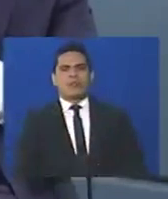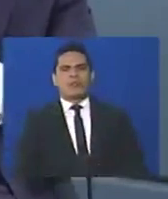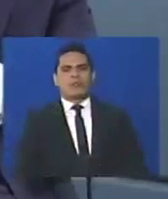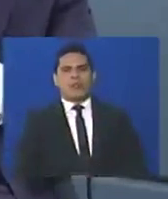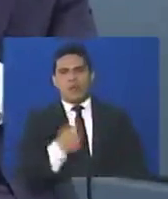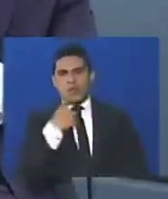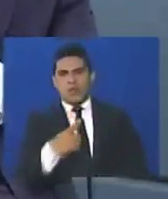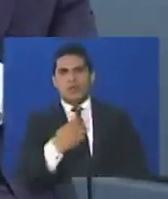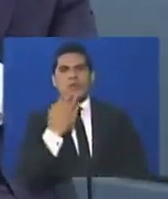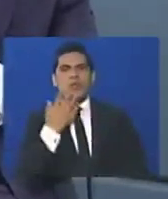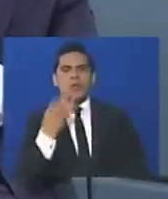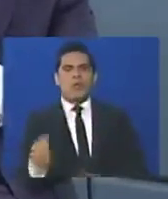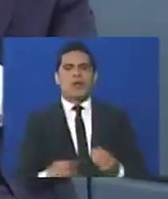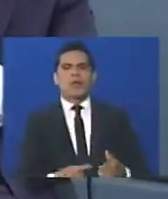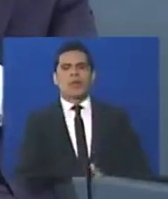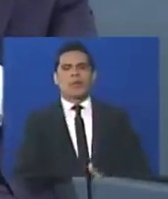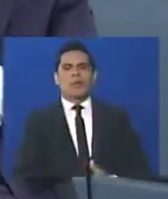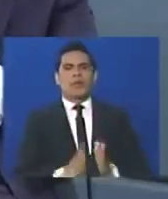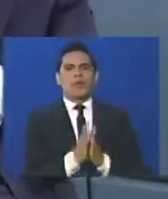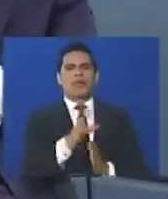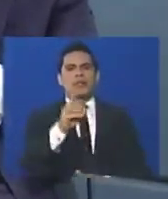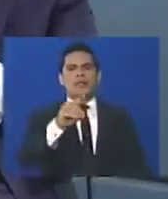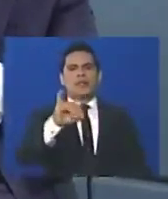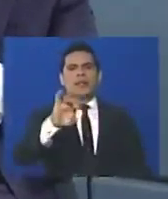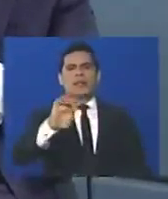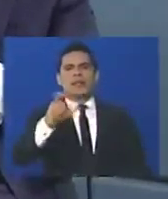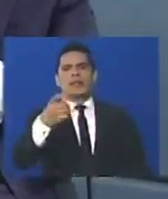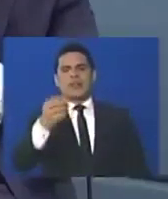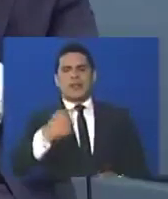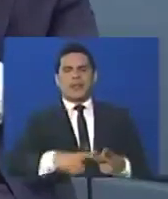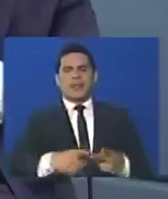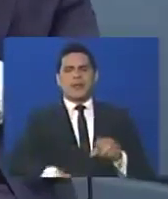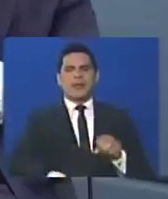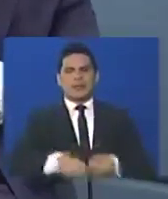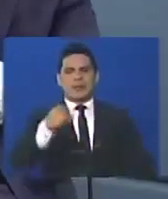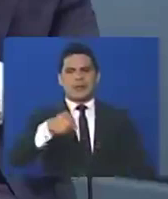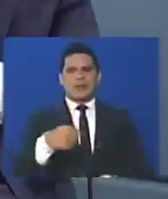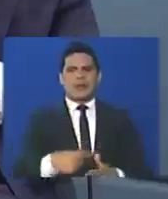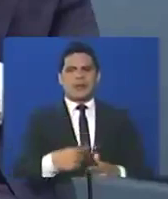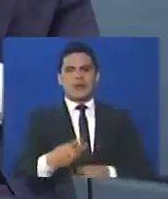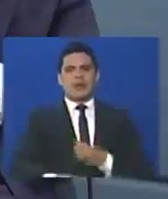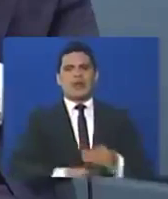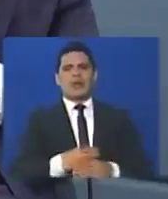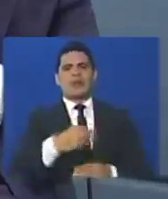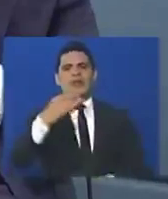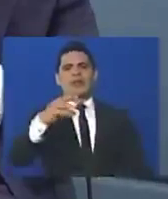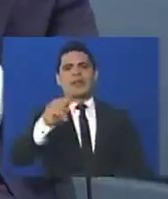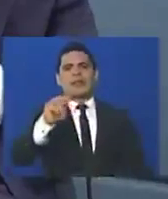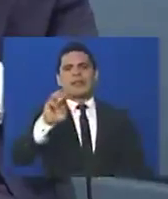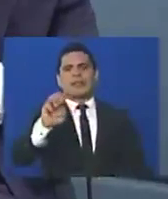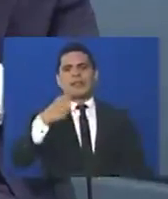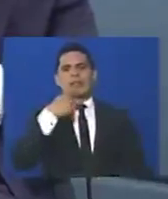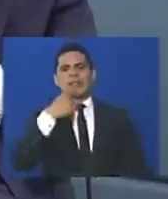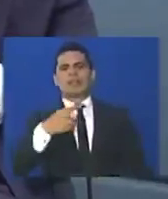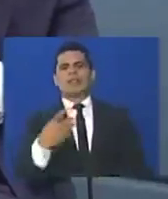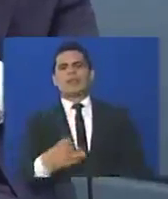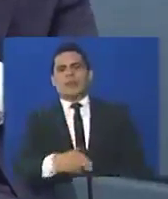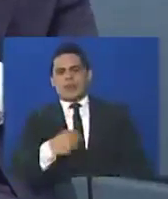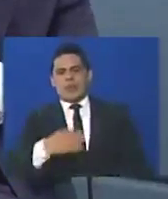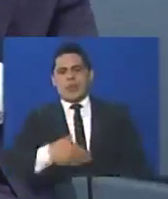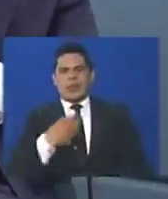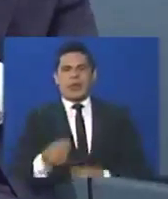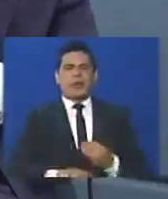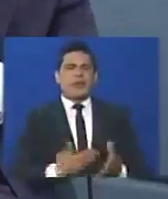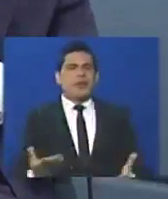anularon, ellos anularon las elecciones en San Diego y anularon las elecciones en San Cristóbal, lo que no hizo ni siquiera el Consejo Nacional Electoral, que es el que podría